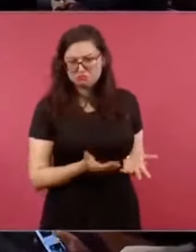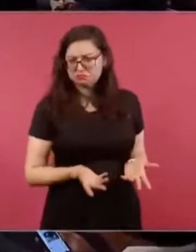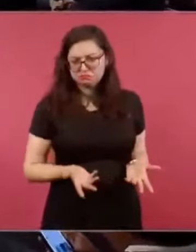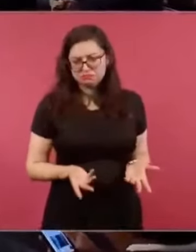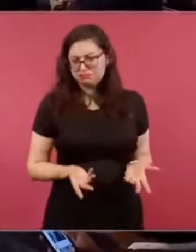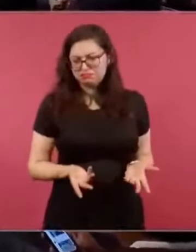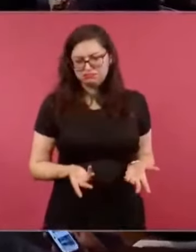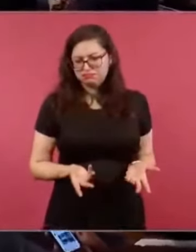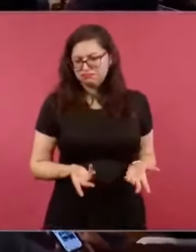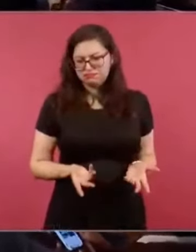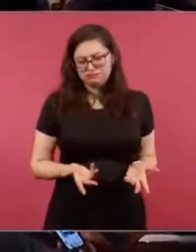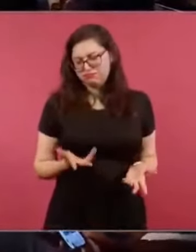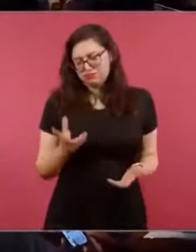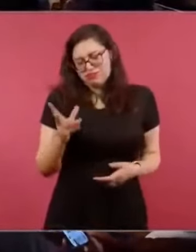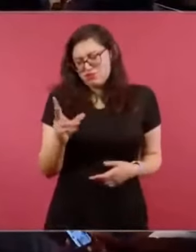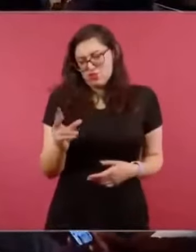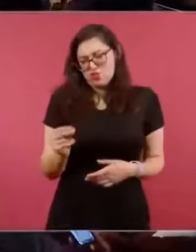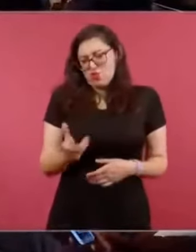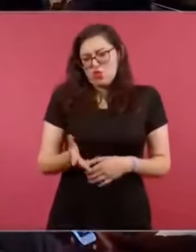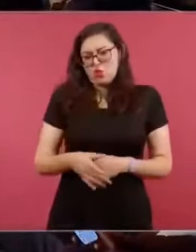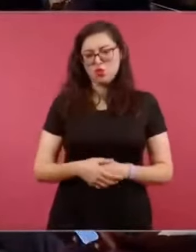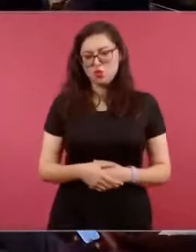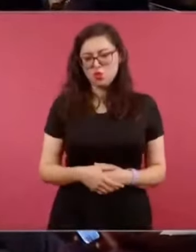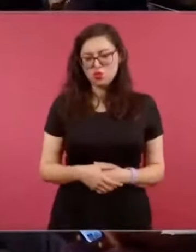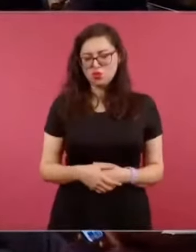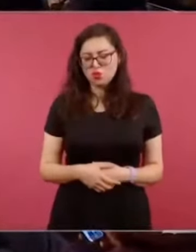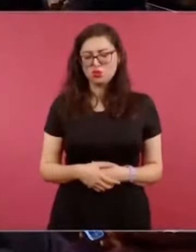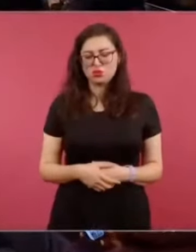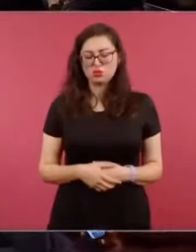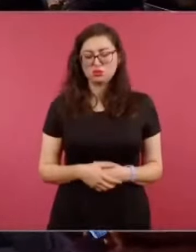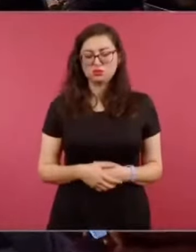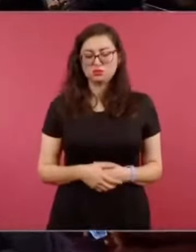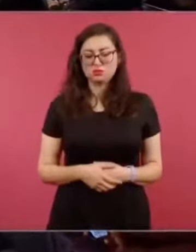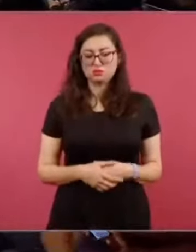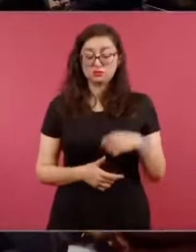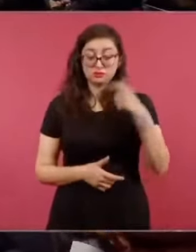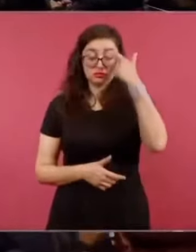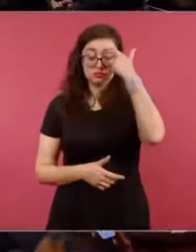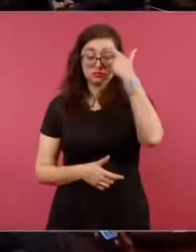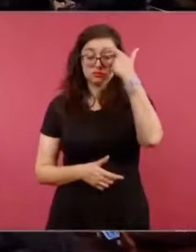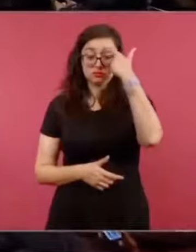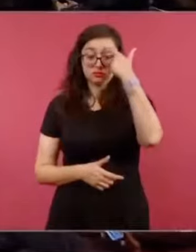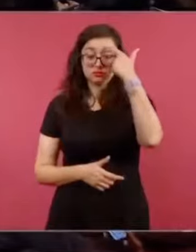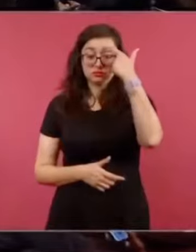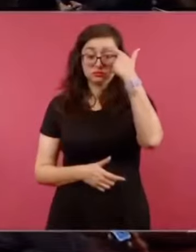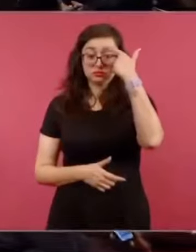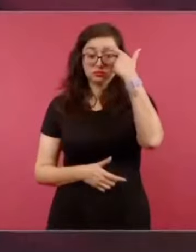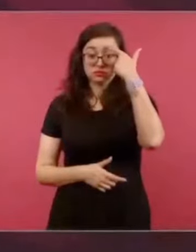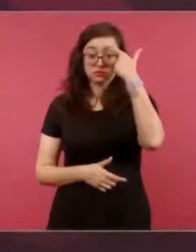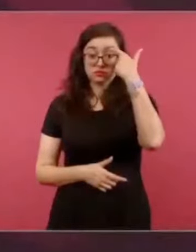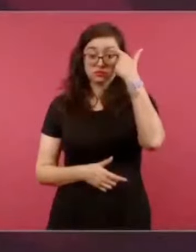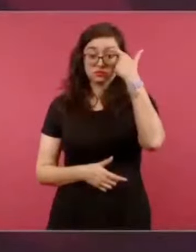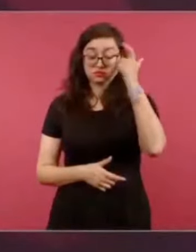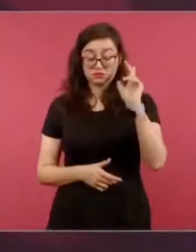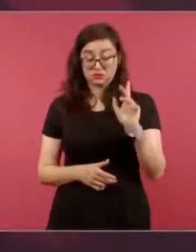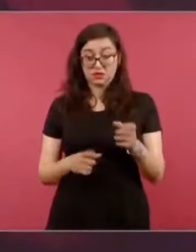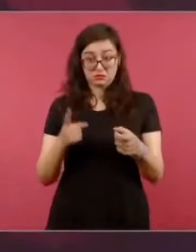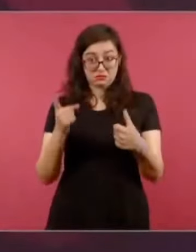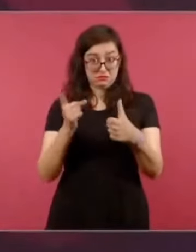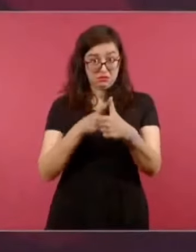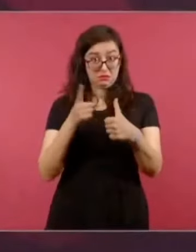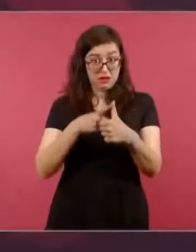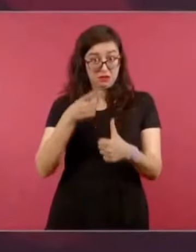a apoyarla, sea quien sea, primero es eso,